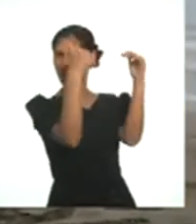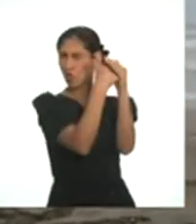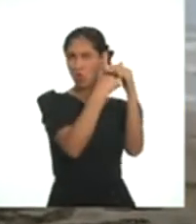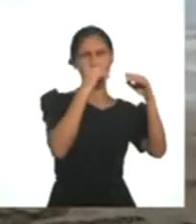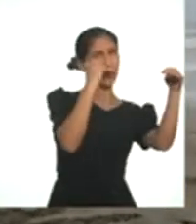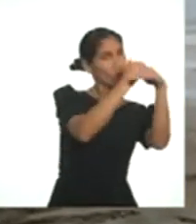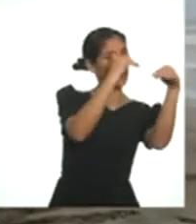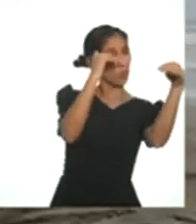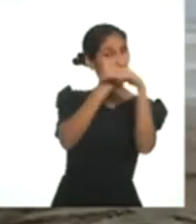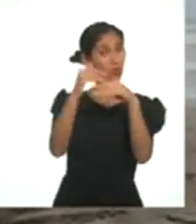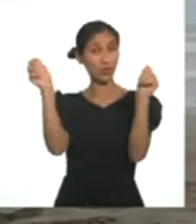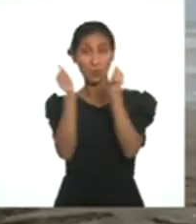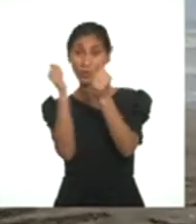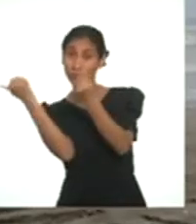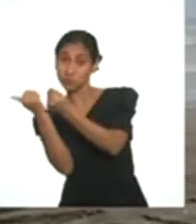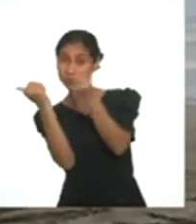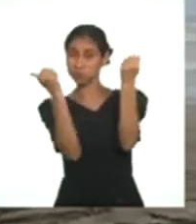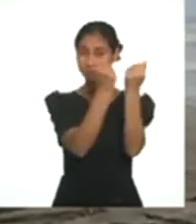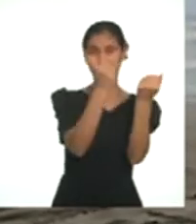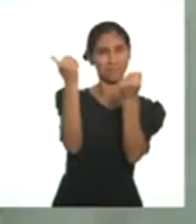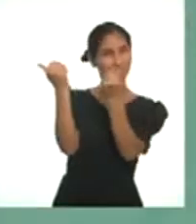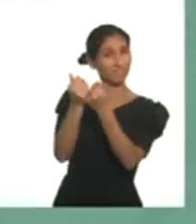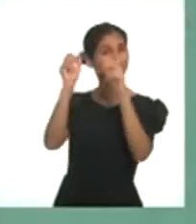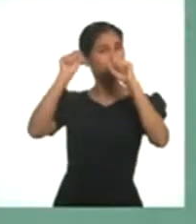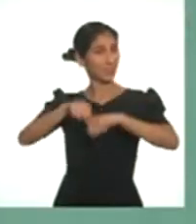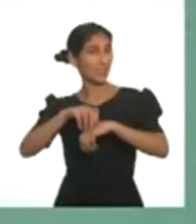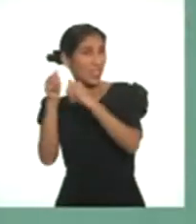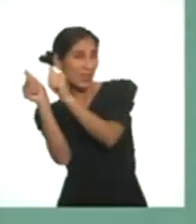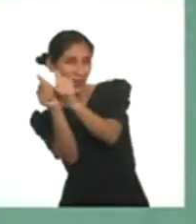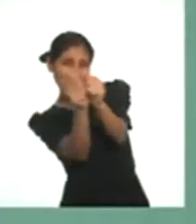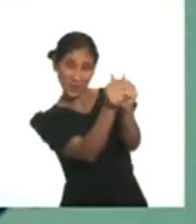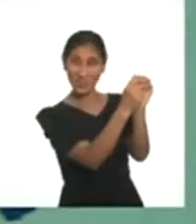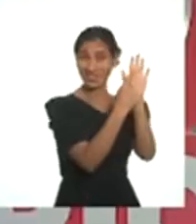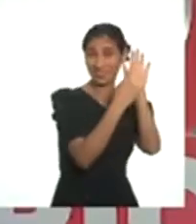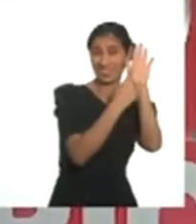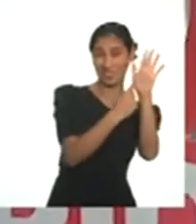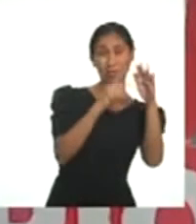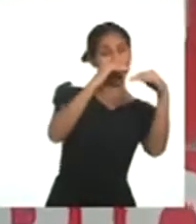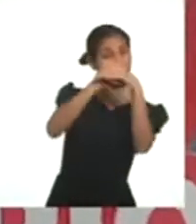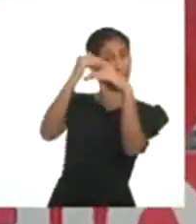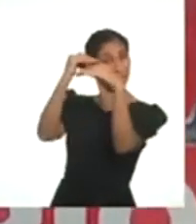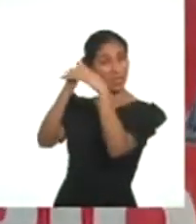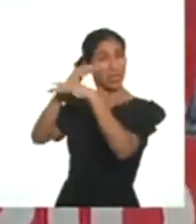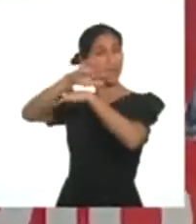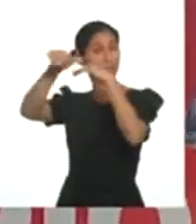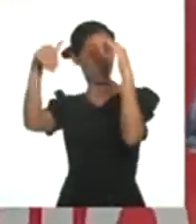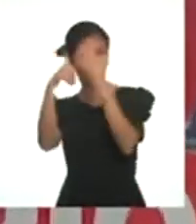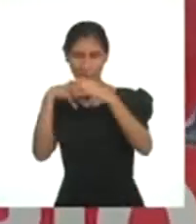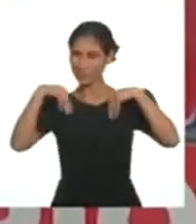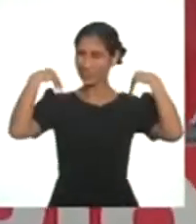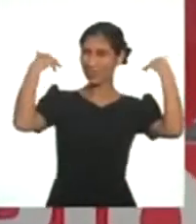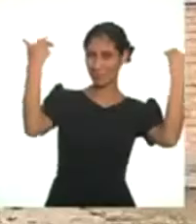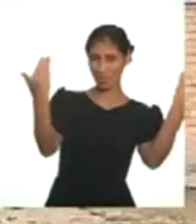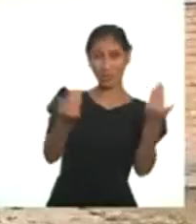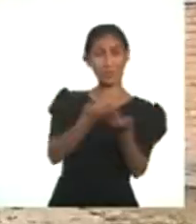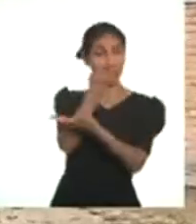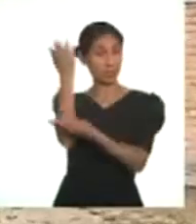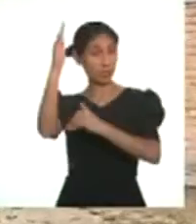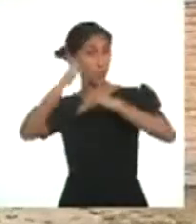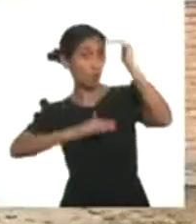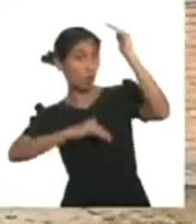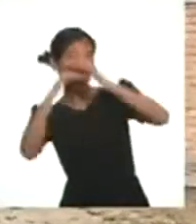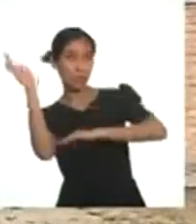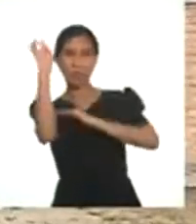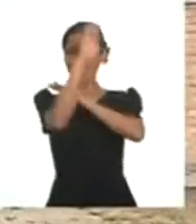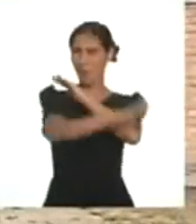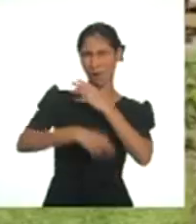integración y colaboración. Si juntos sembramos igualdad de oportunidades, ¡todo es posible! Si construimos